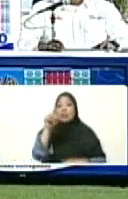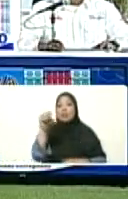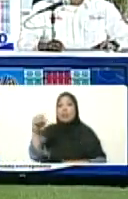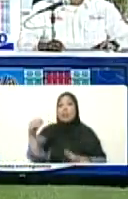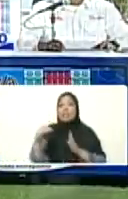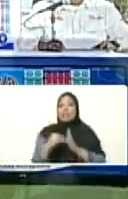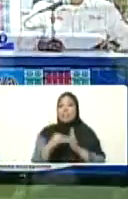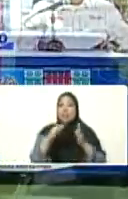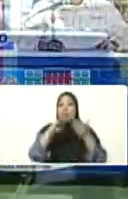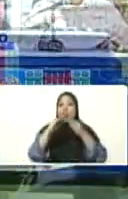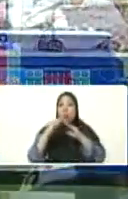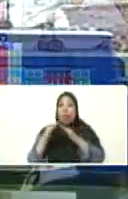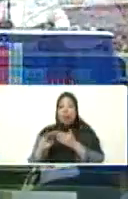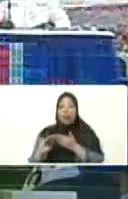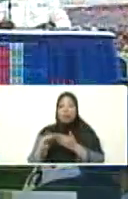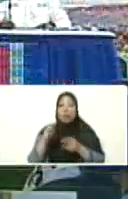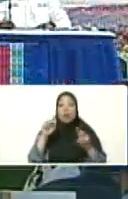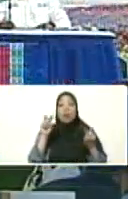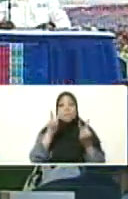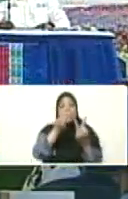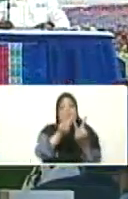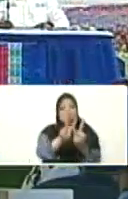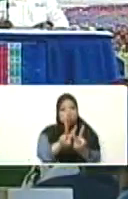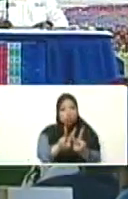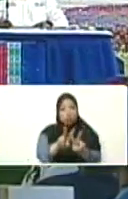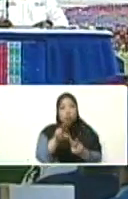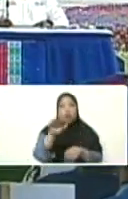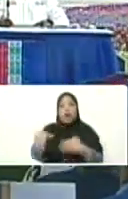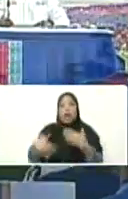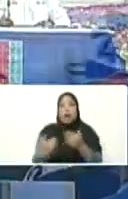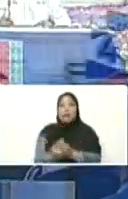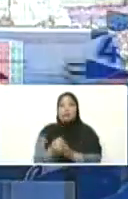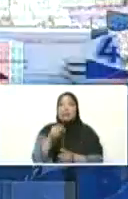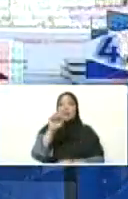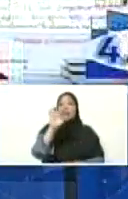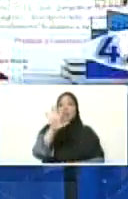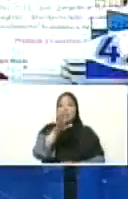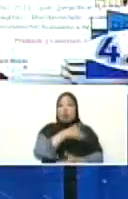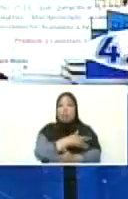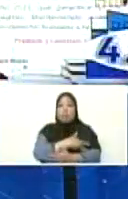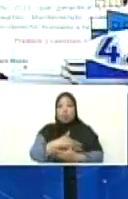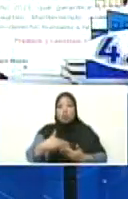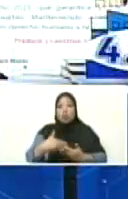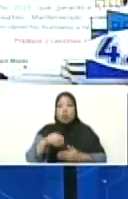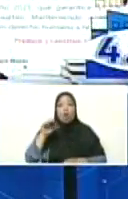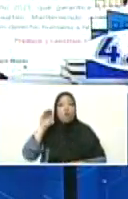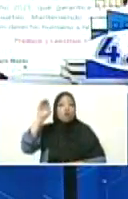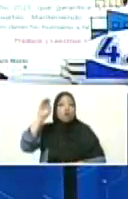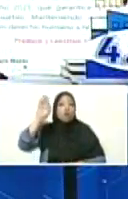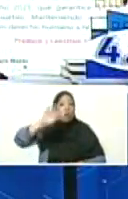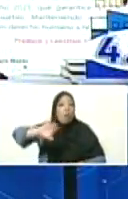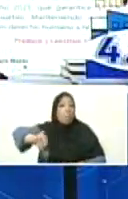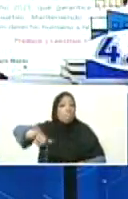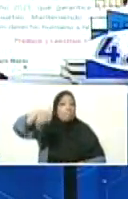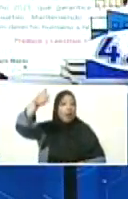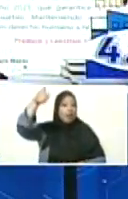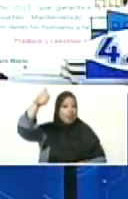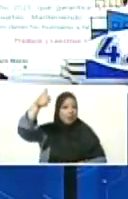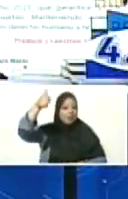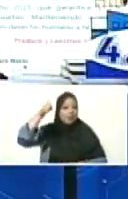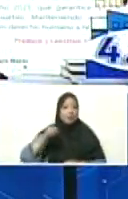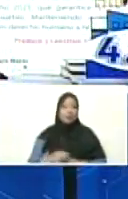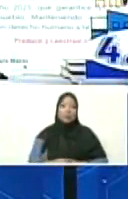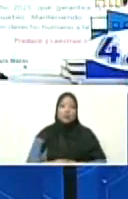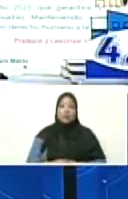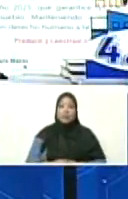Venezuela rumbo a las 5 millones de viviendas o más o más le